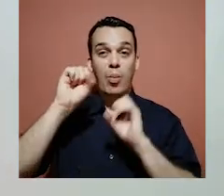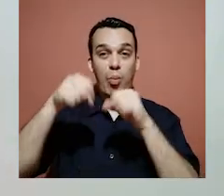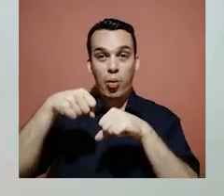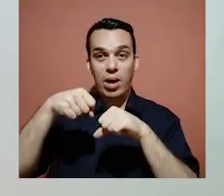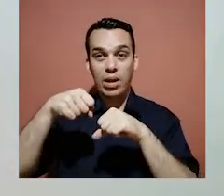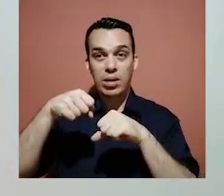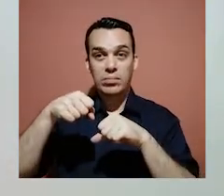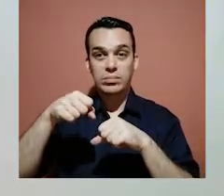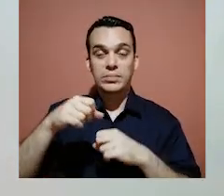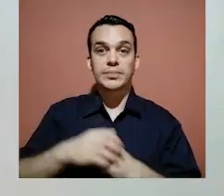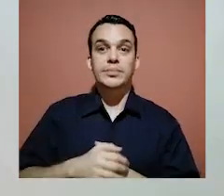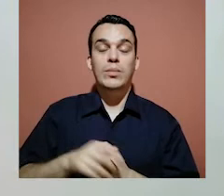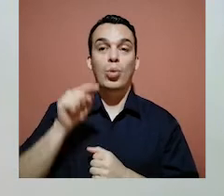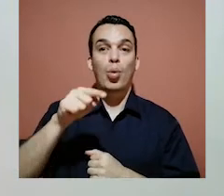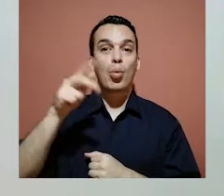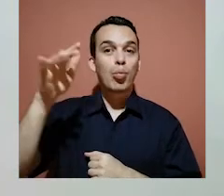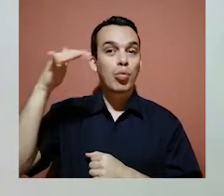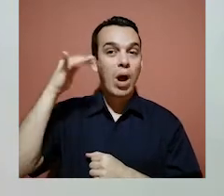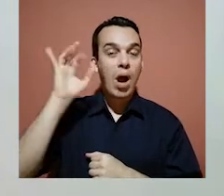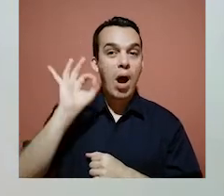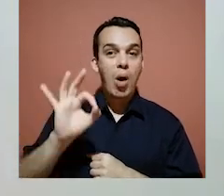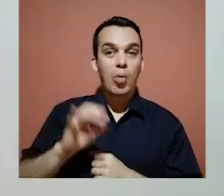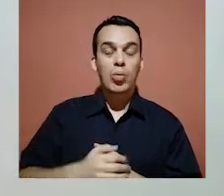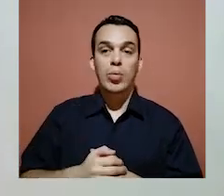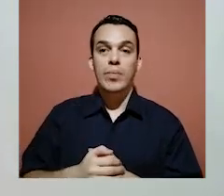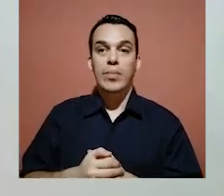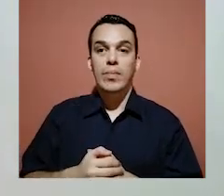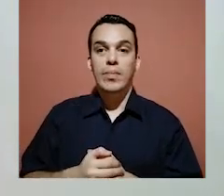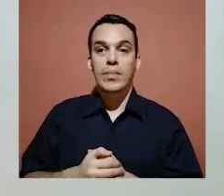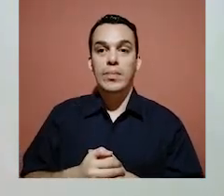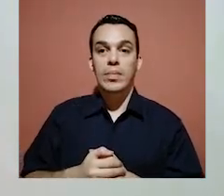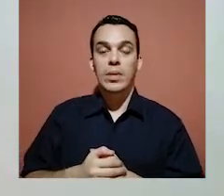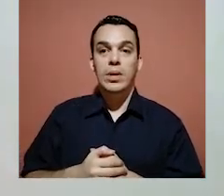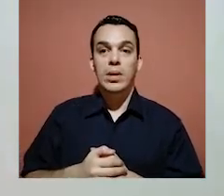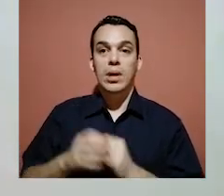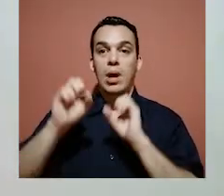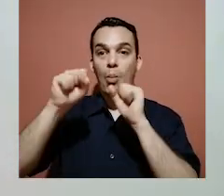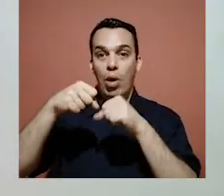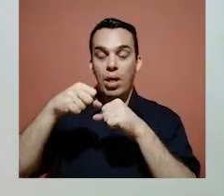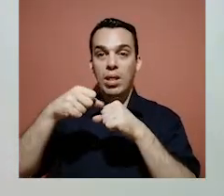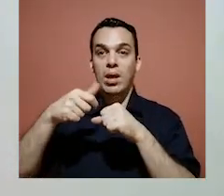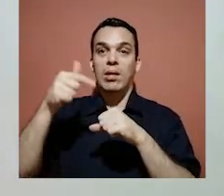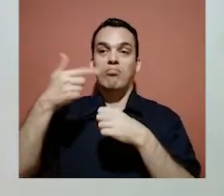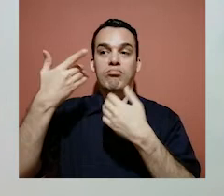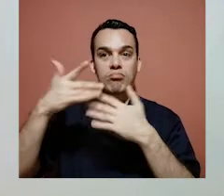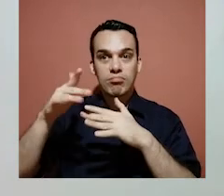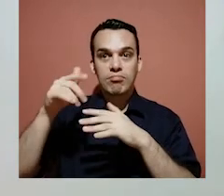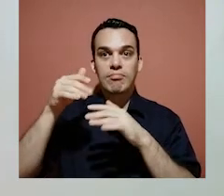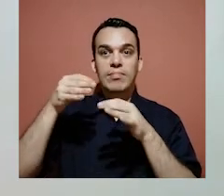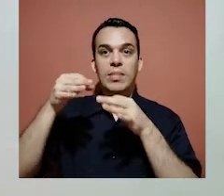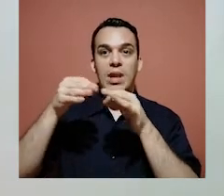permitir dejar un audio. Es muy importante decirle a la ciudadanía que deben dejar bien